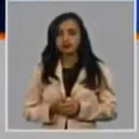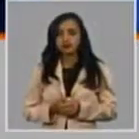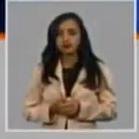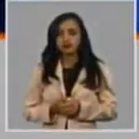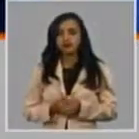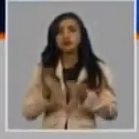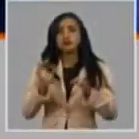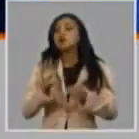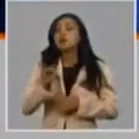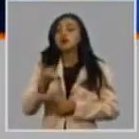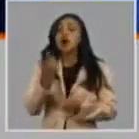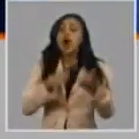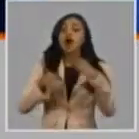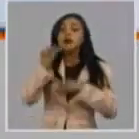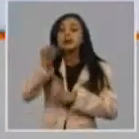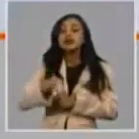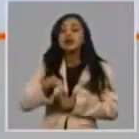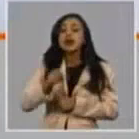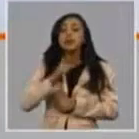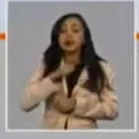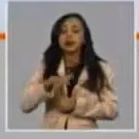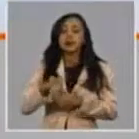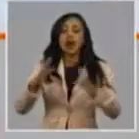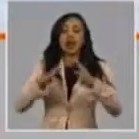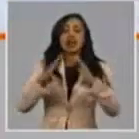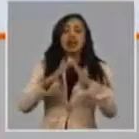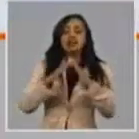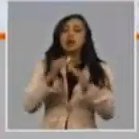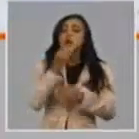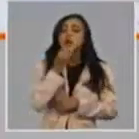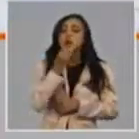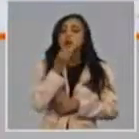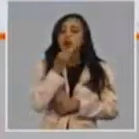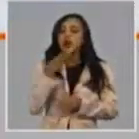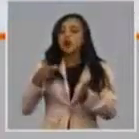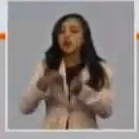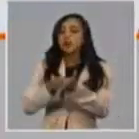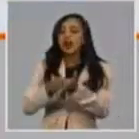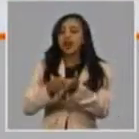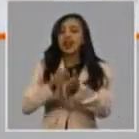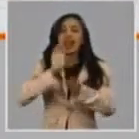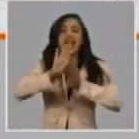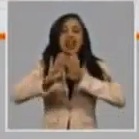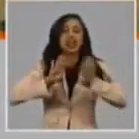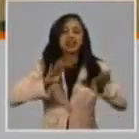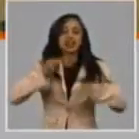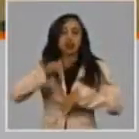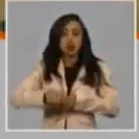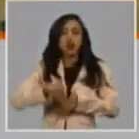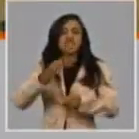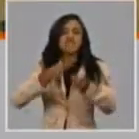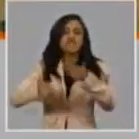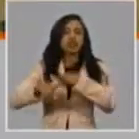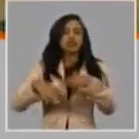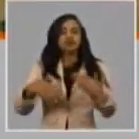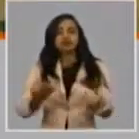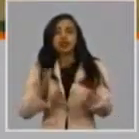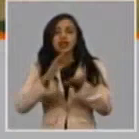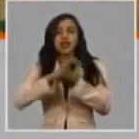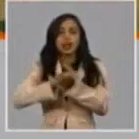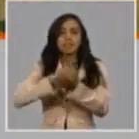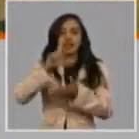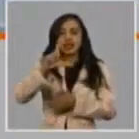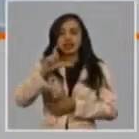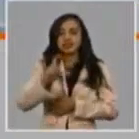televidentes, el sector residencial puede importar los sistemas a través de las cadenas de tiendas que hoy comercializan en MLC. En este